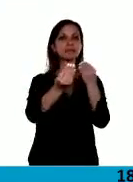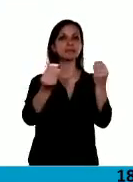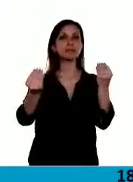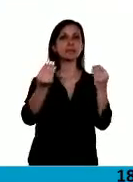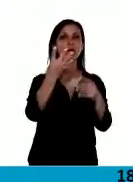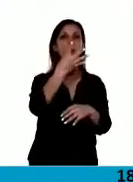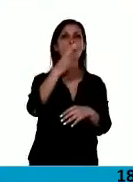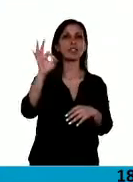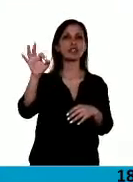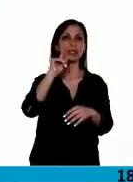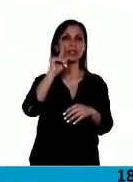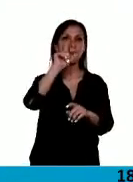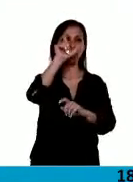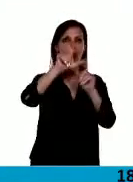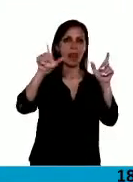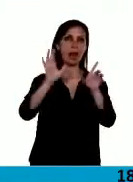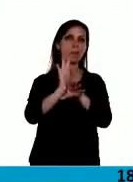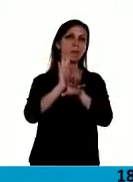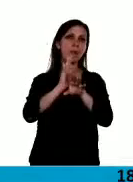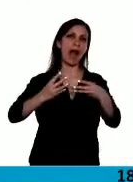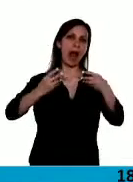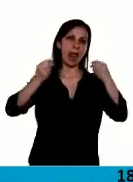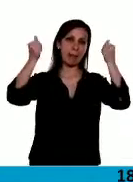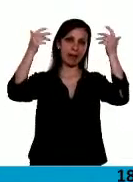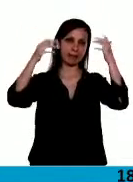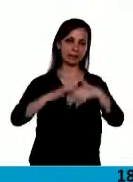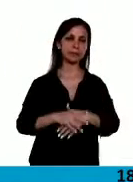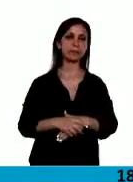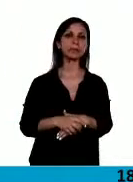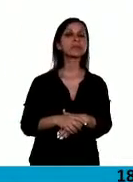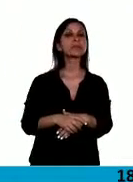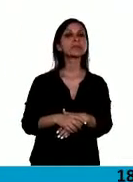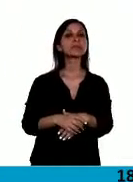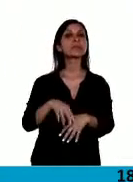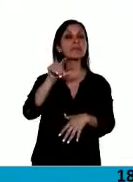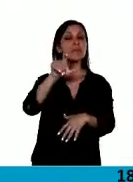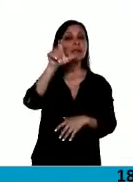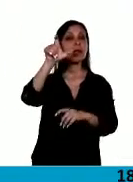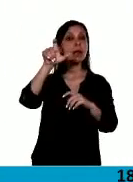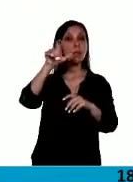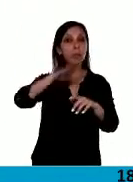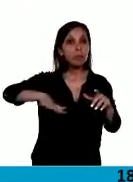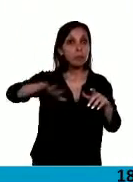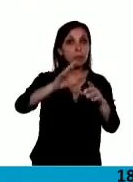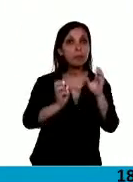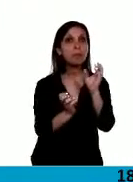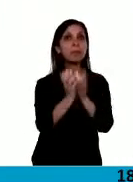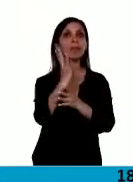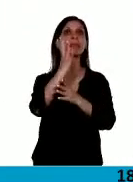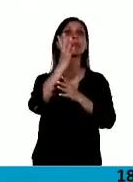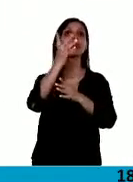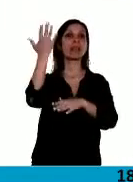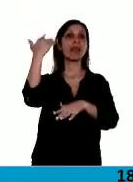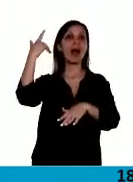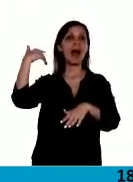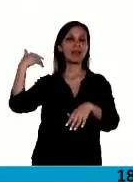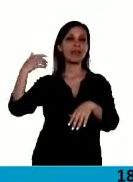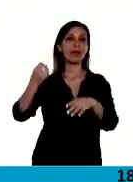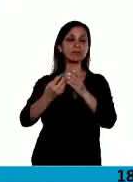almas. Es un pueblo que nació cuando se dividió el viejo general Sarmiento